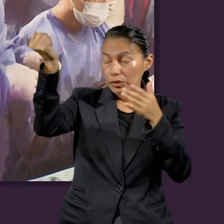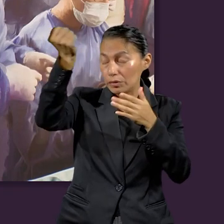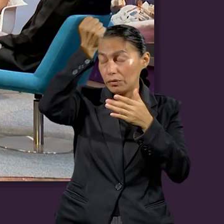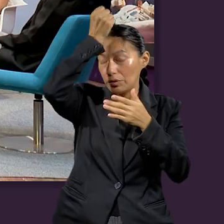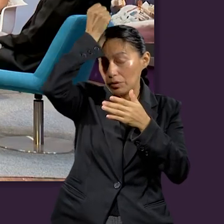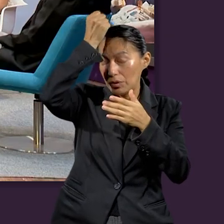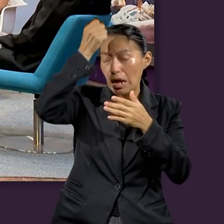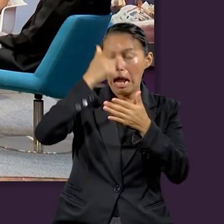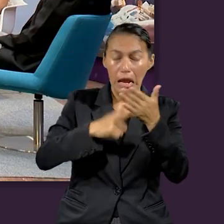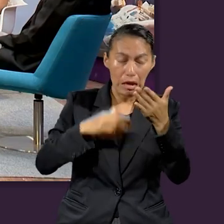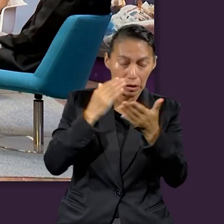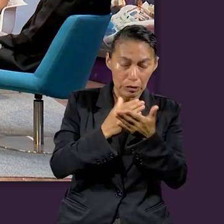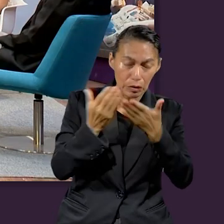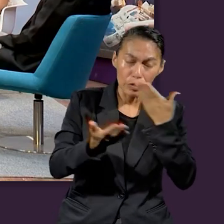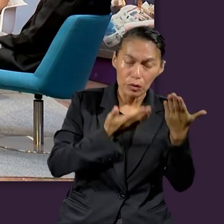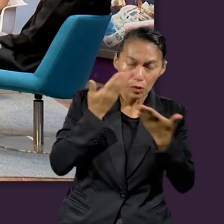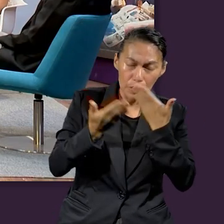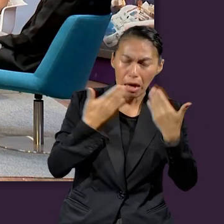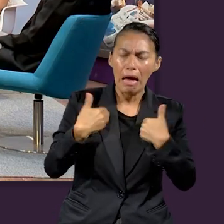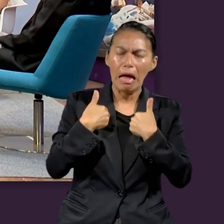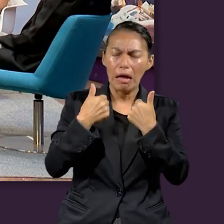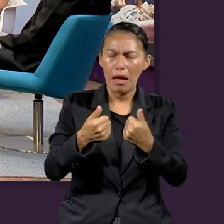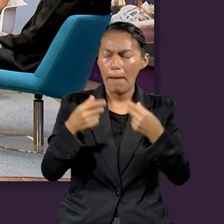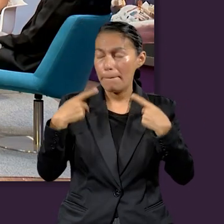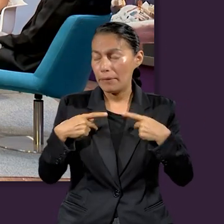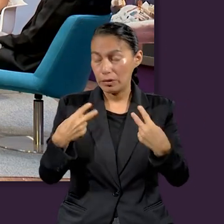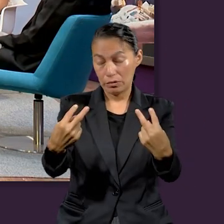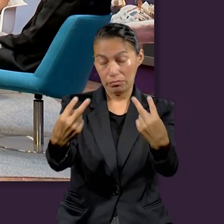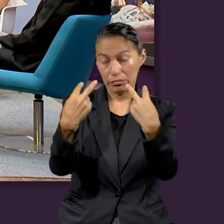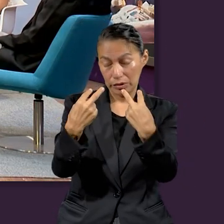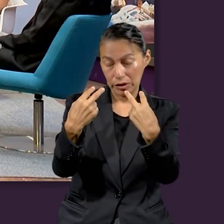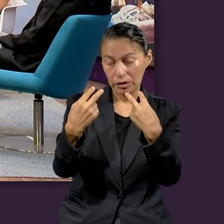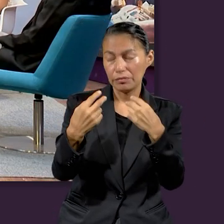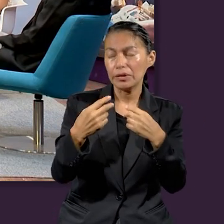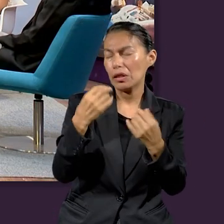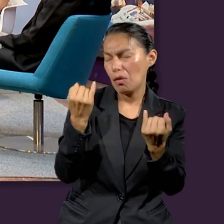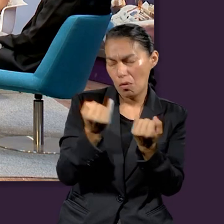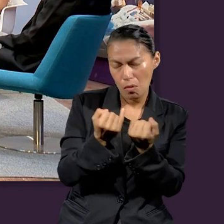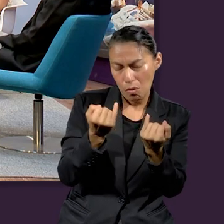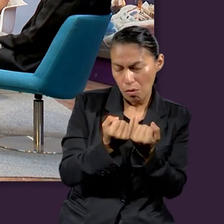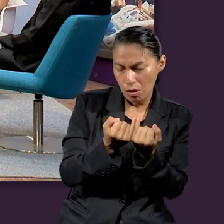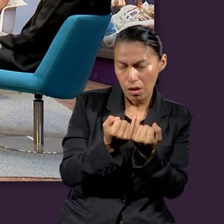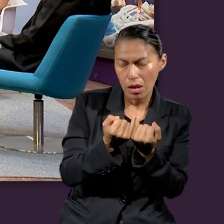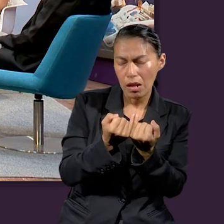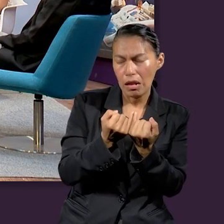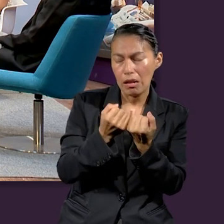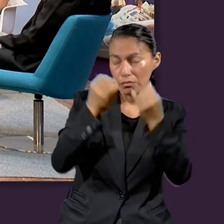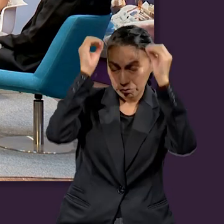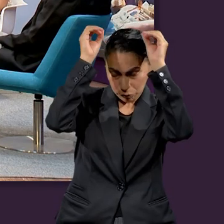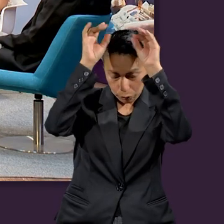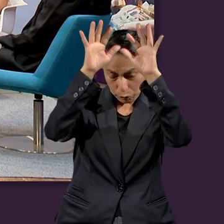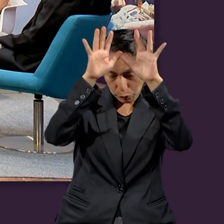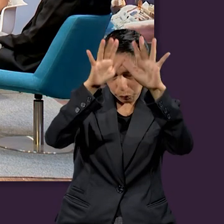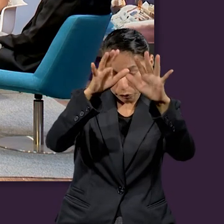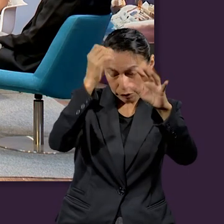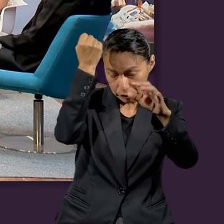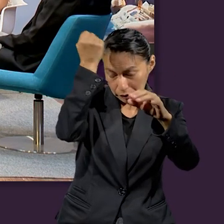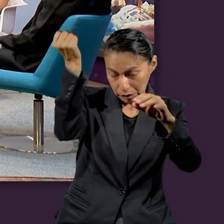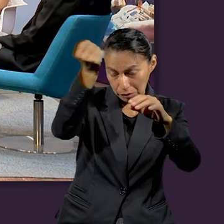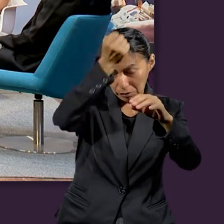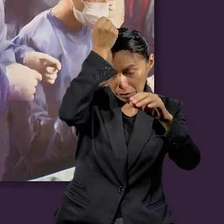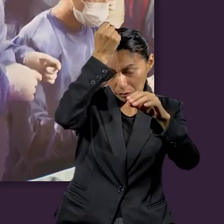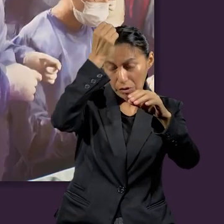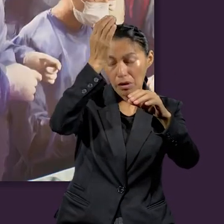para estudiar esta lección, para entenderla y que las personas que nos están viendo también lo puedan, les puedas dar el